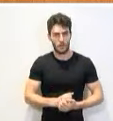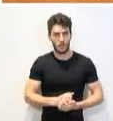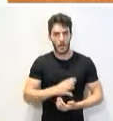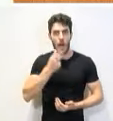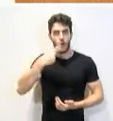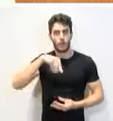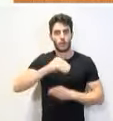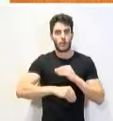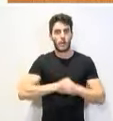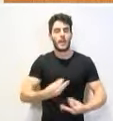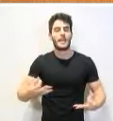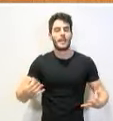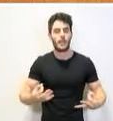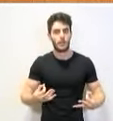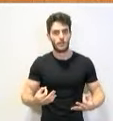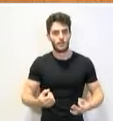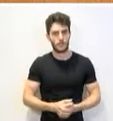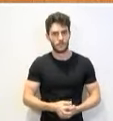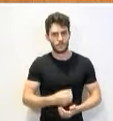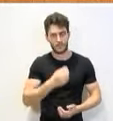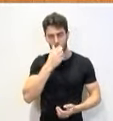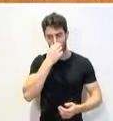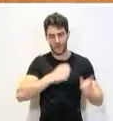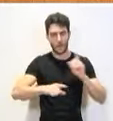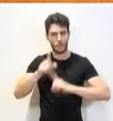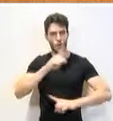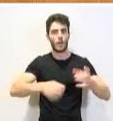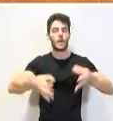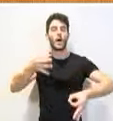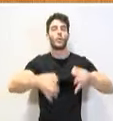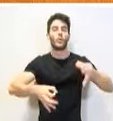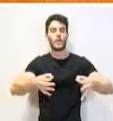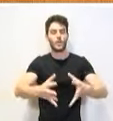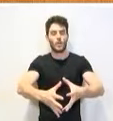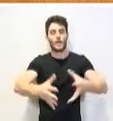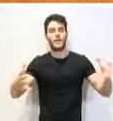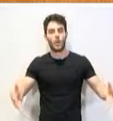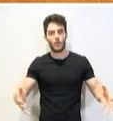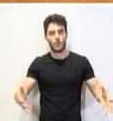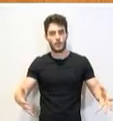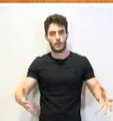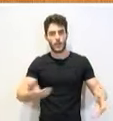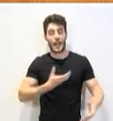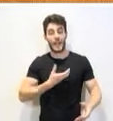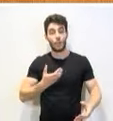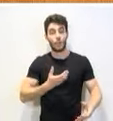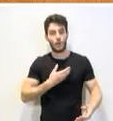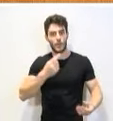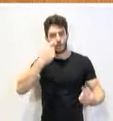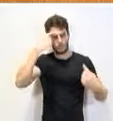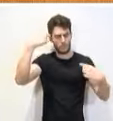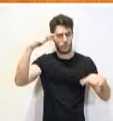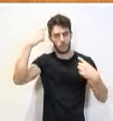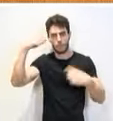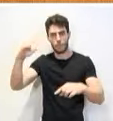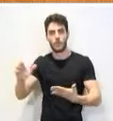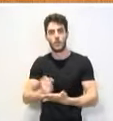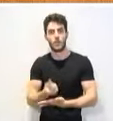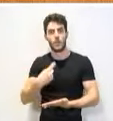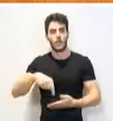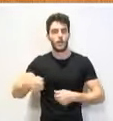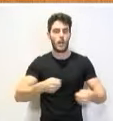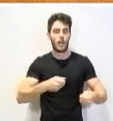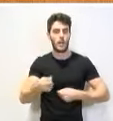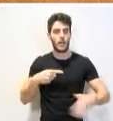lo que han conseguido es dejar en un problema jurídico enorme a todos esos ayuntamientos que han regulado el desarrollo